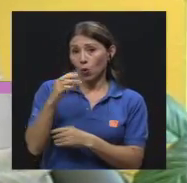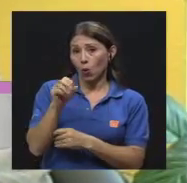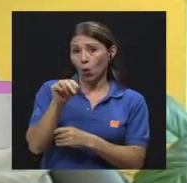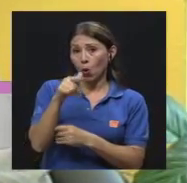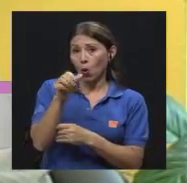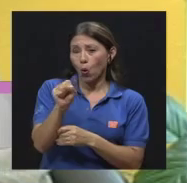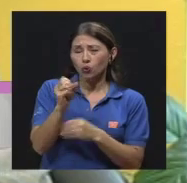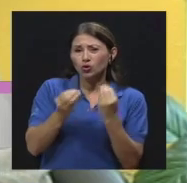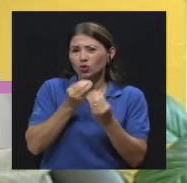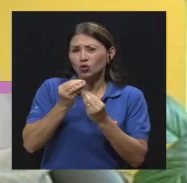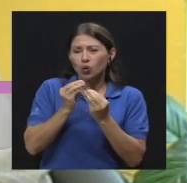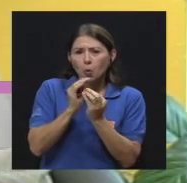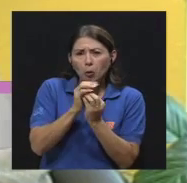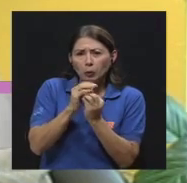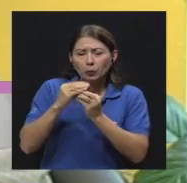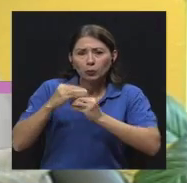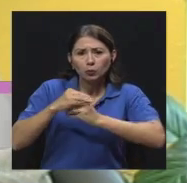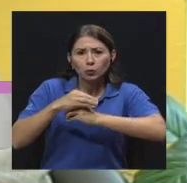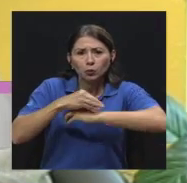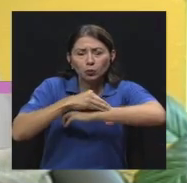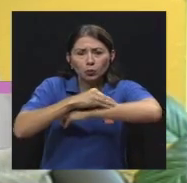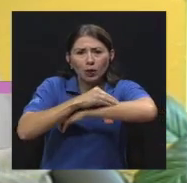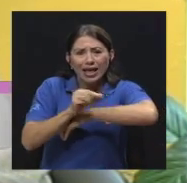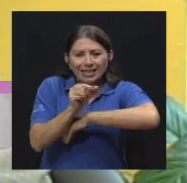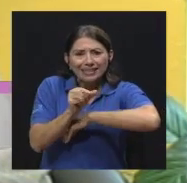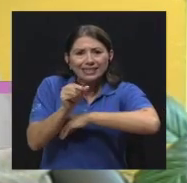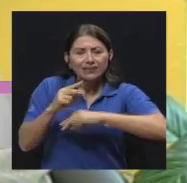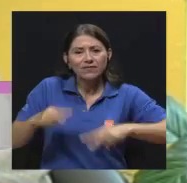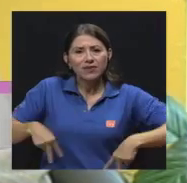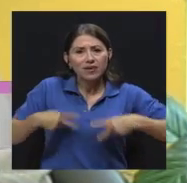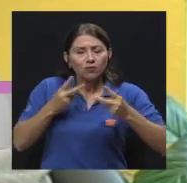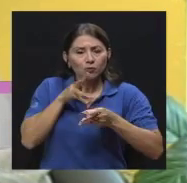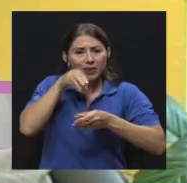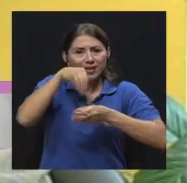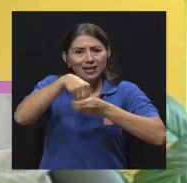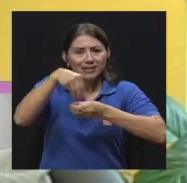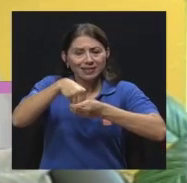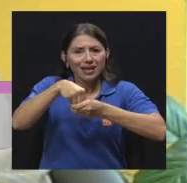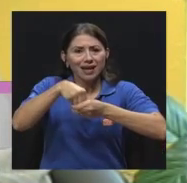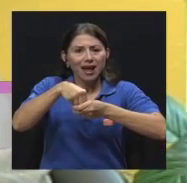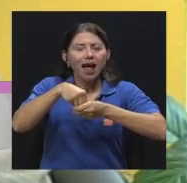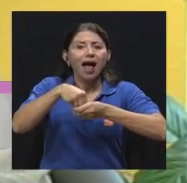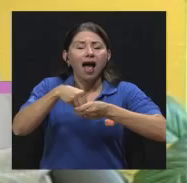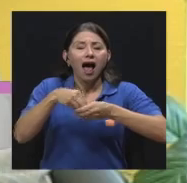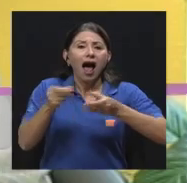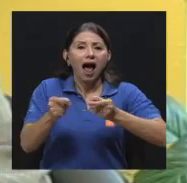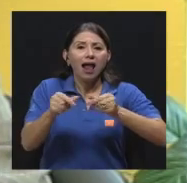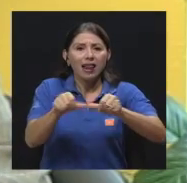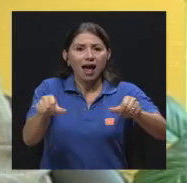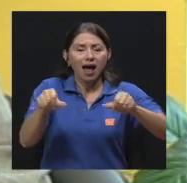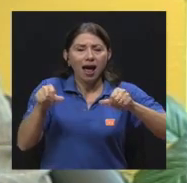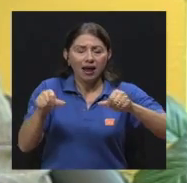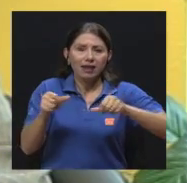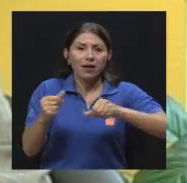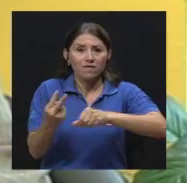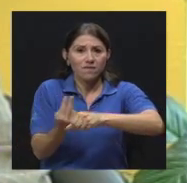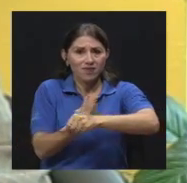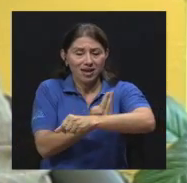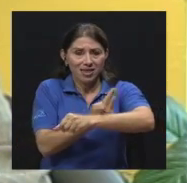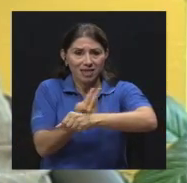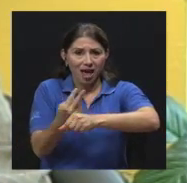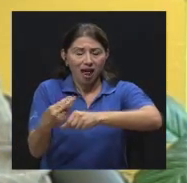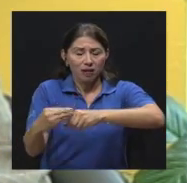seres vivos que pertenecen al reino vegetal y que nos invaden a nosotros,